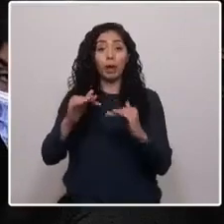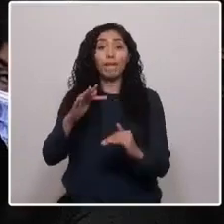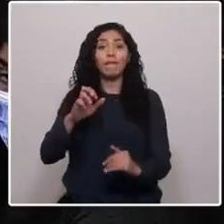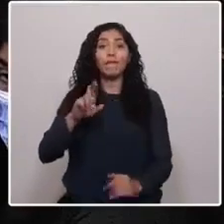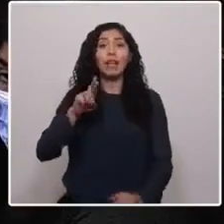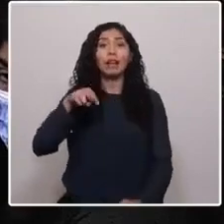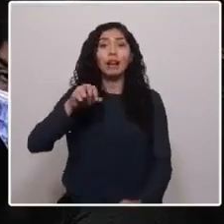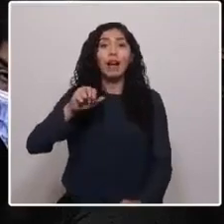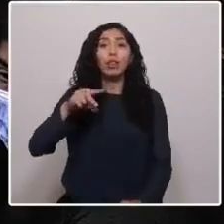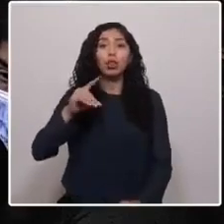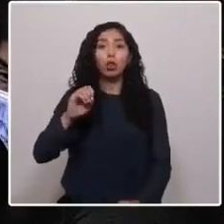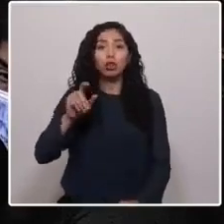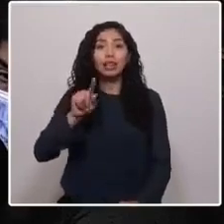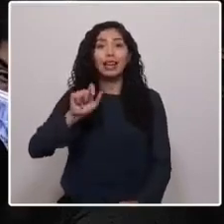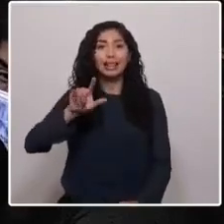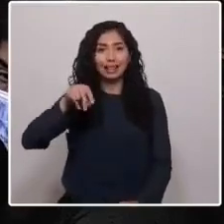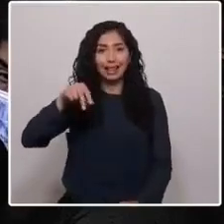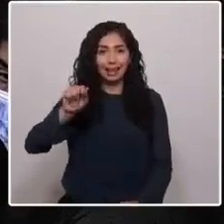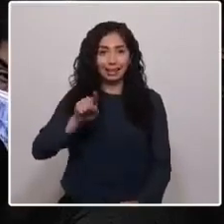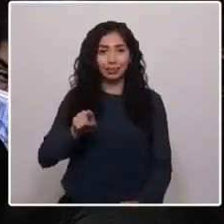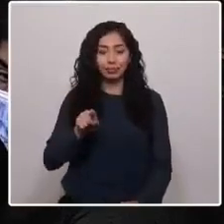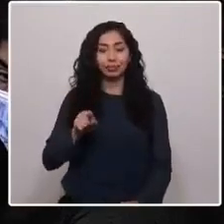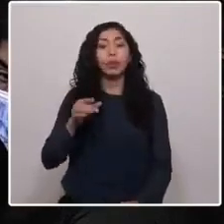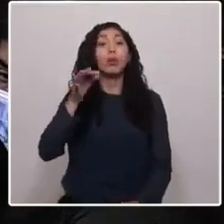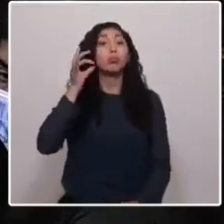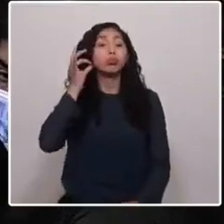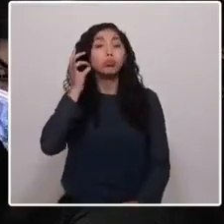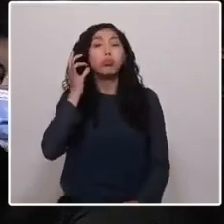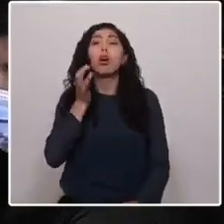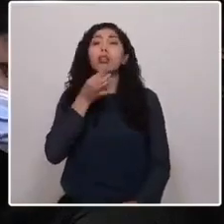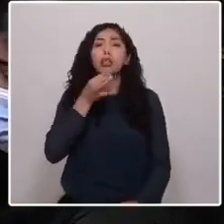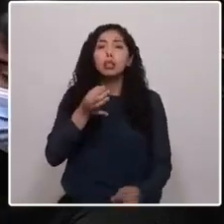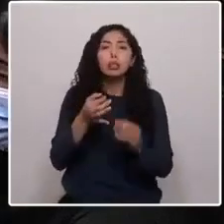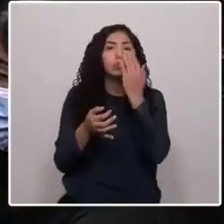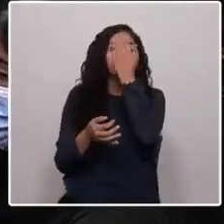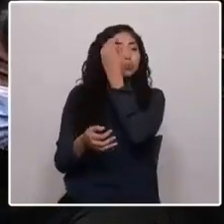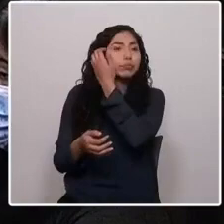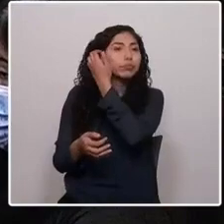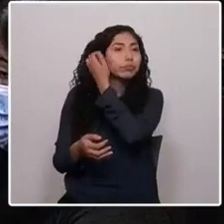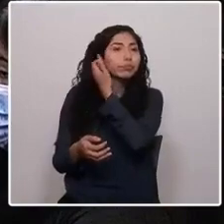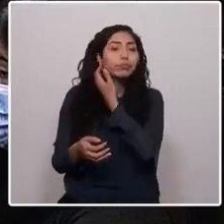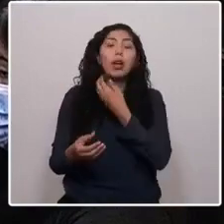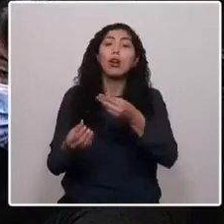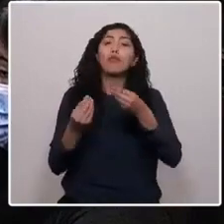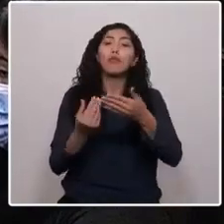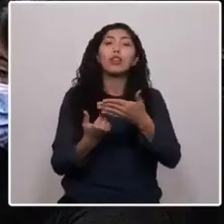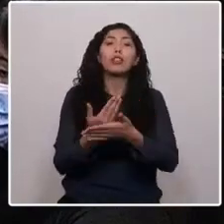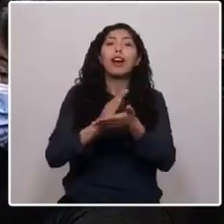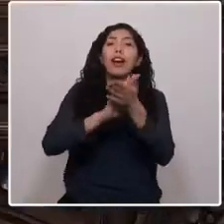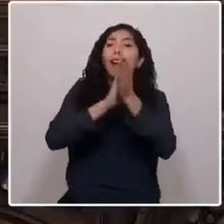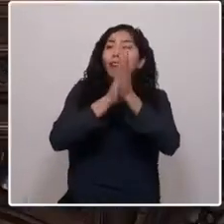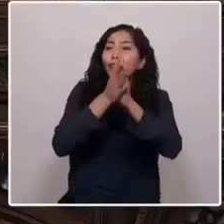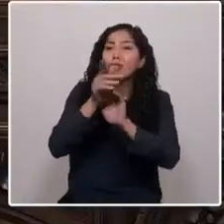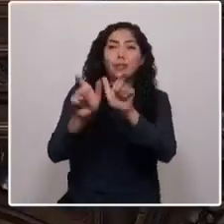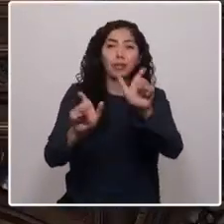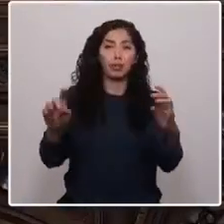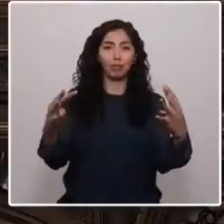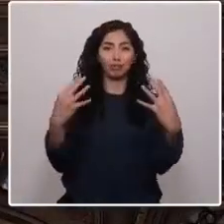Buenos días a todas, a todos, buenos días a todos y todas las que nos están mirando.